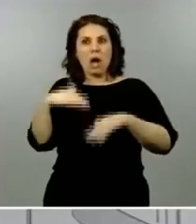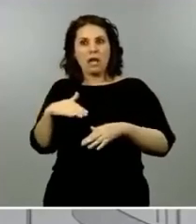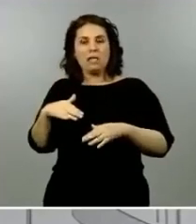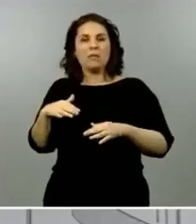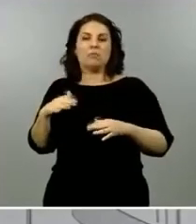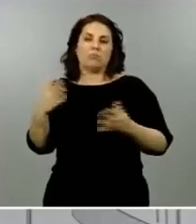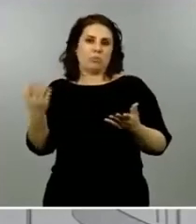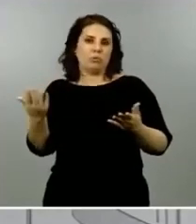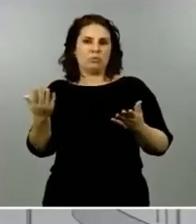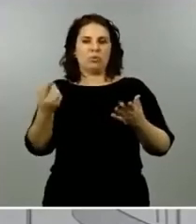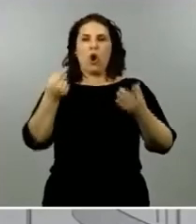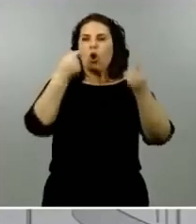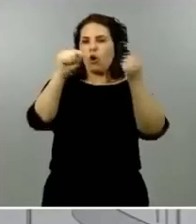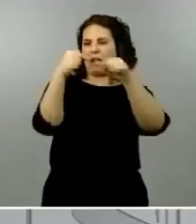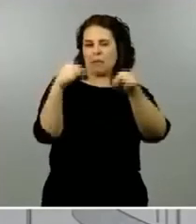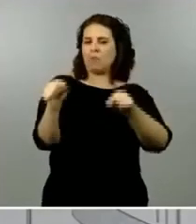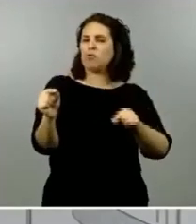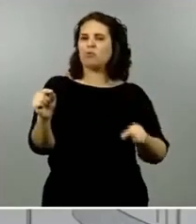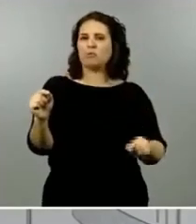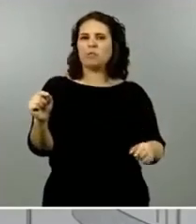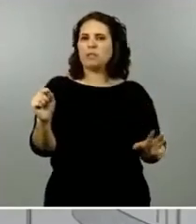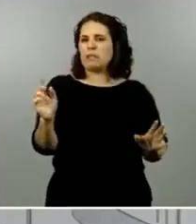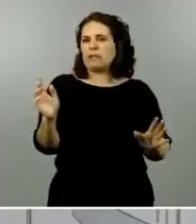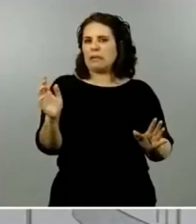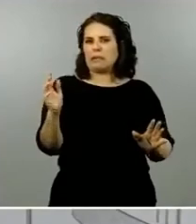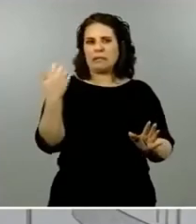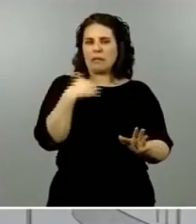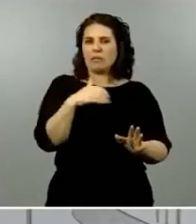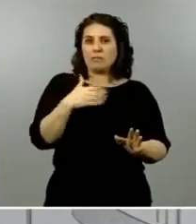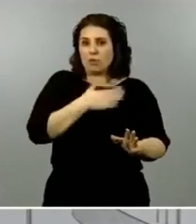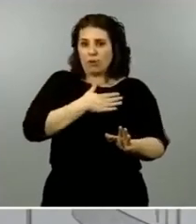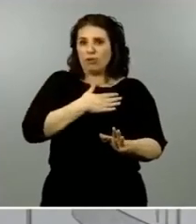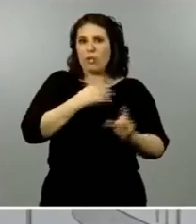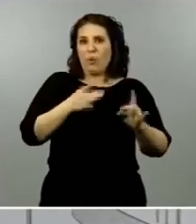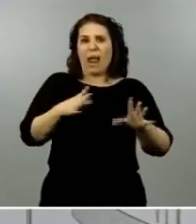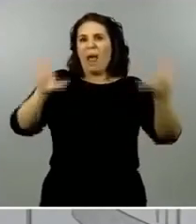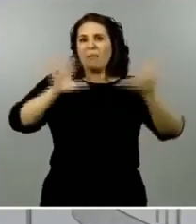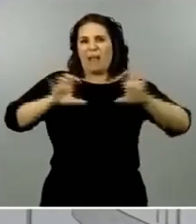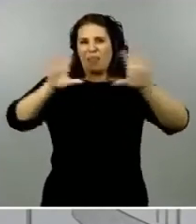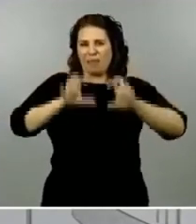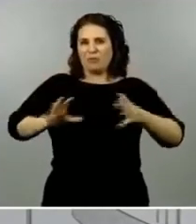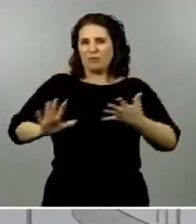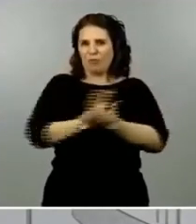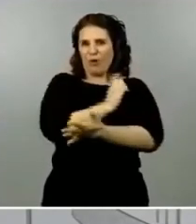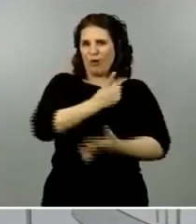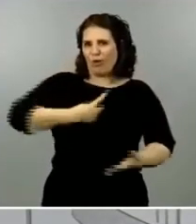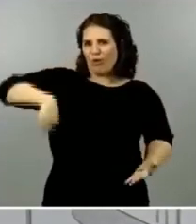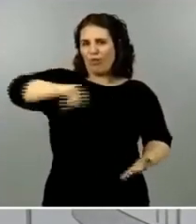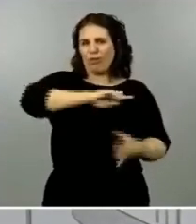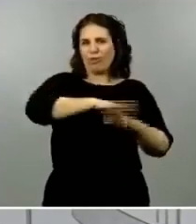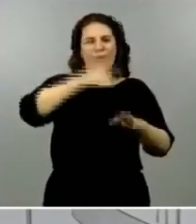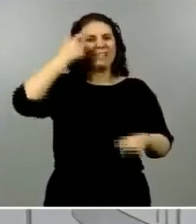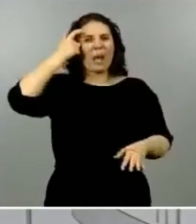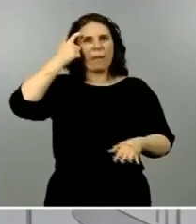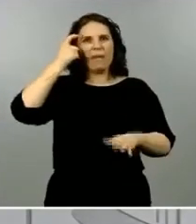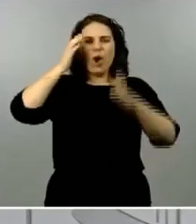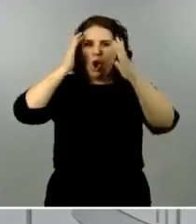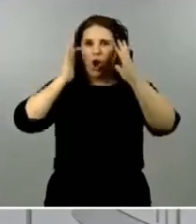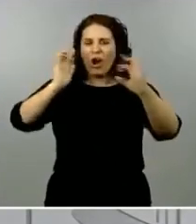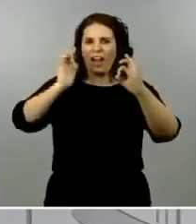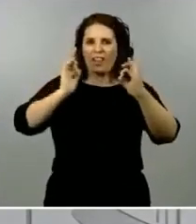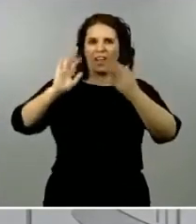corregirla y así estamos aprendiendo entre todos a saber exactamente cómo ser coherentes en cada una de las fases